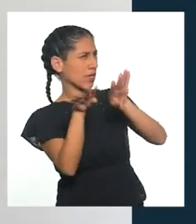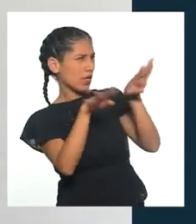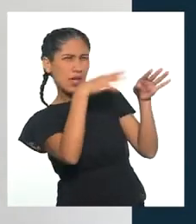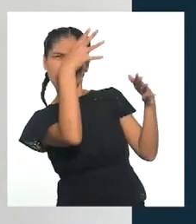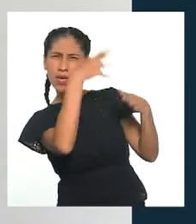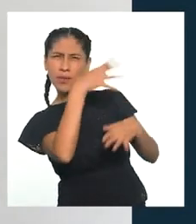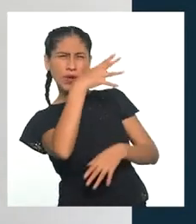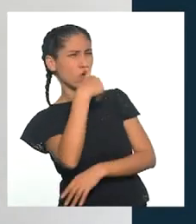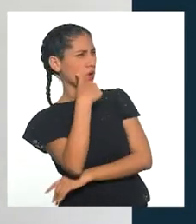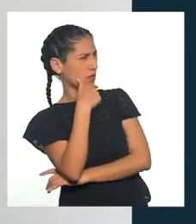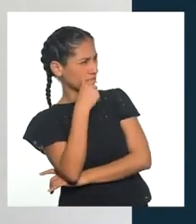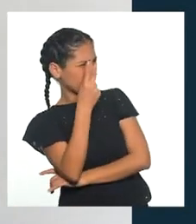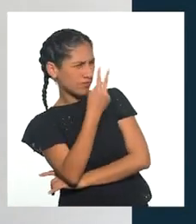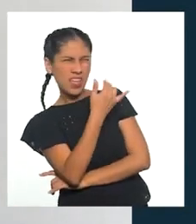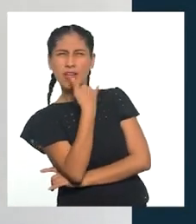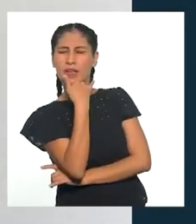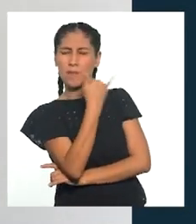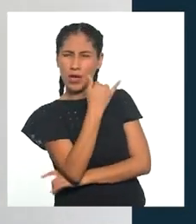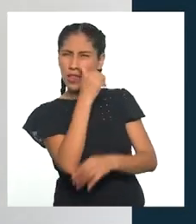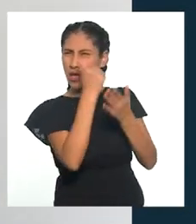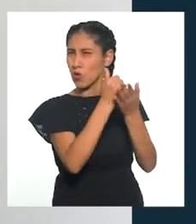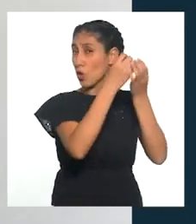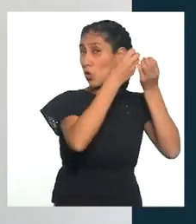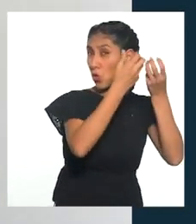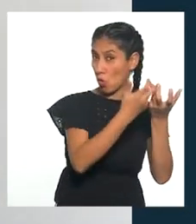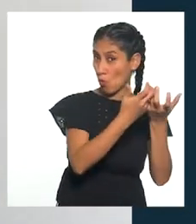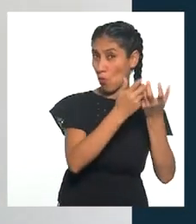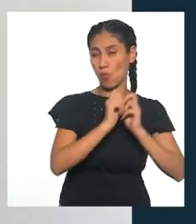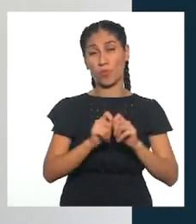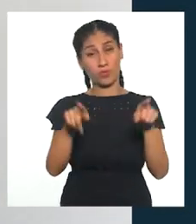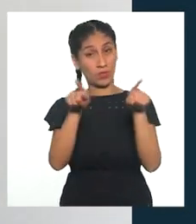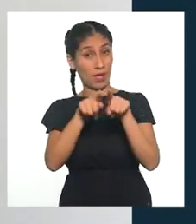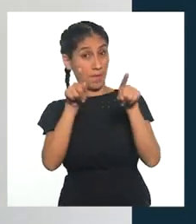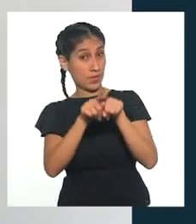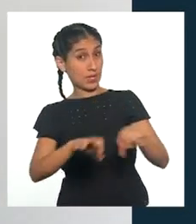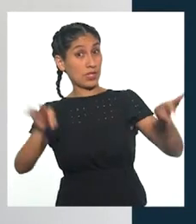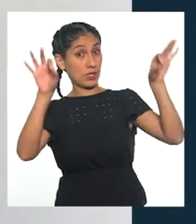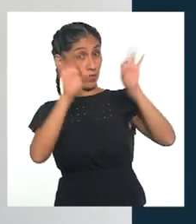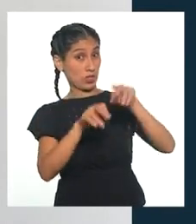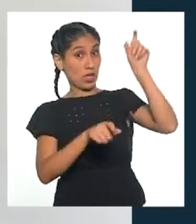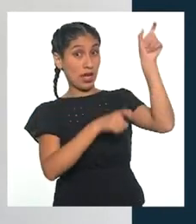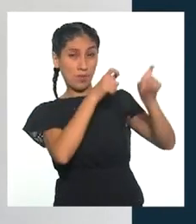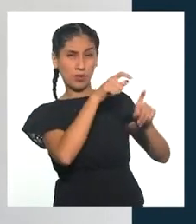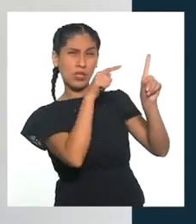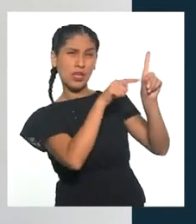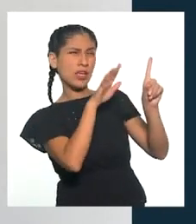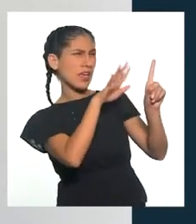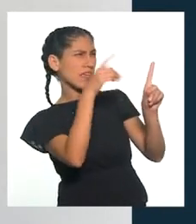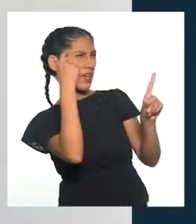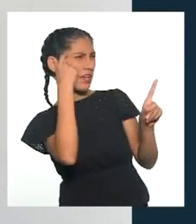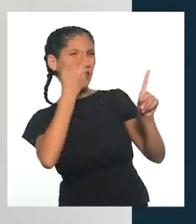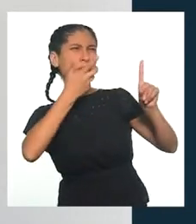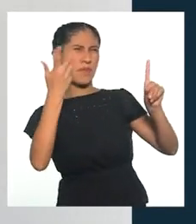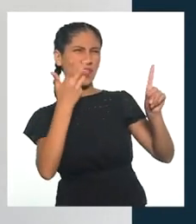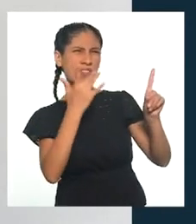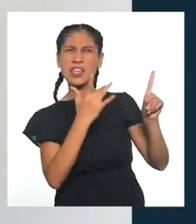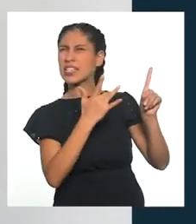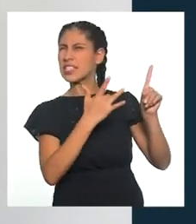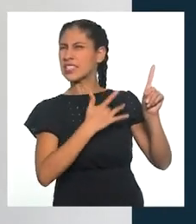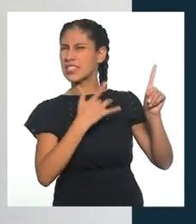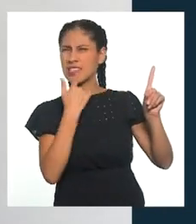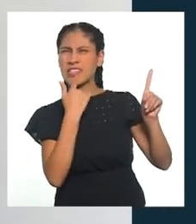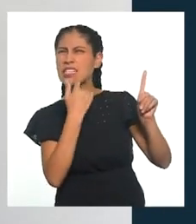empatizar, es decir, saber qué piensa, qué hace, qué dice, cómo interactúa una persona,